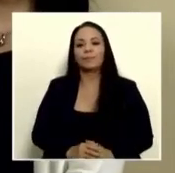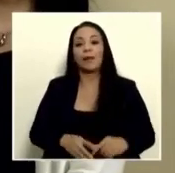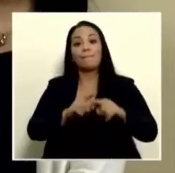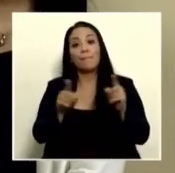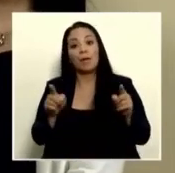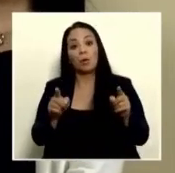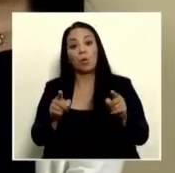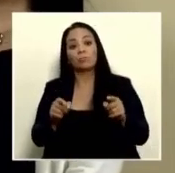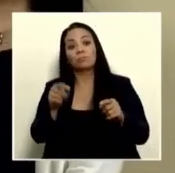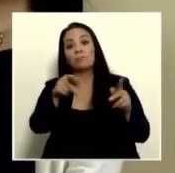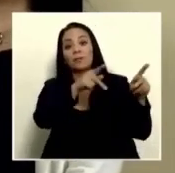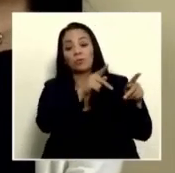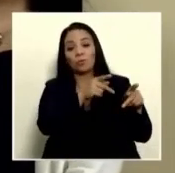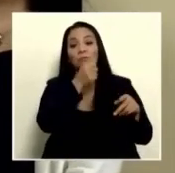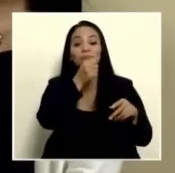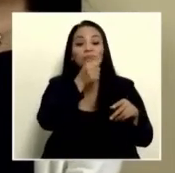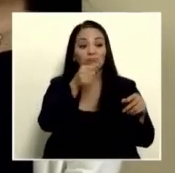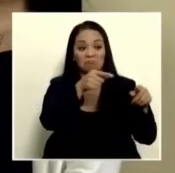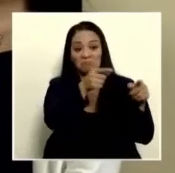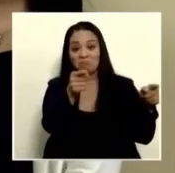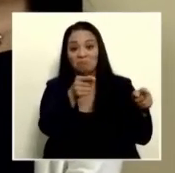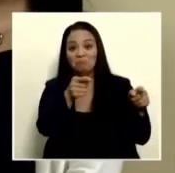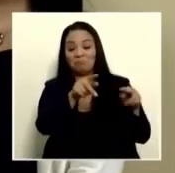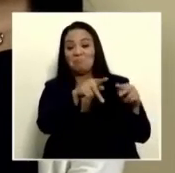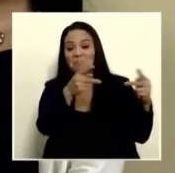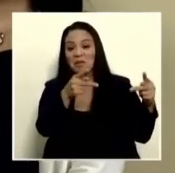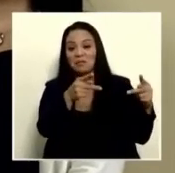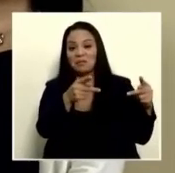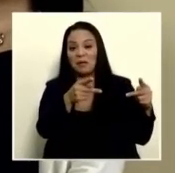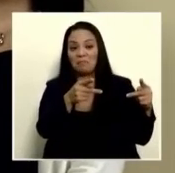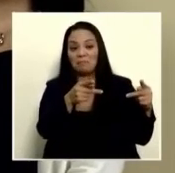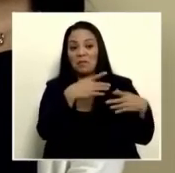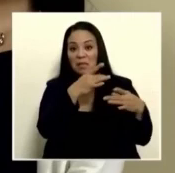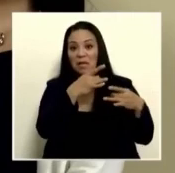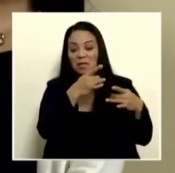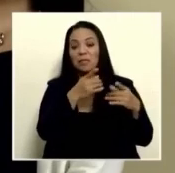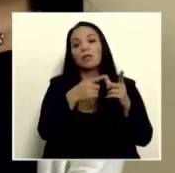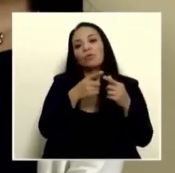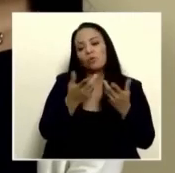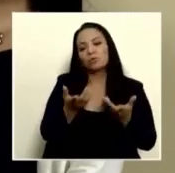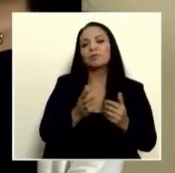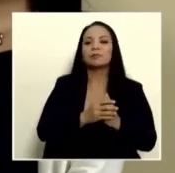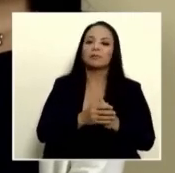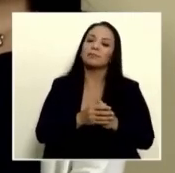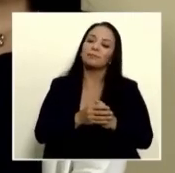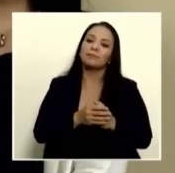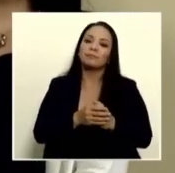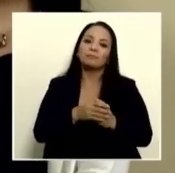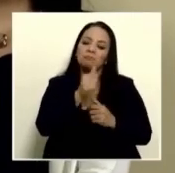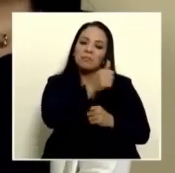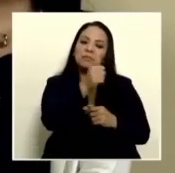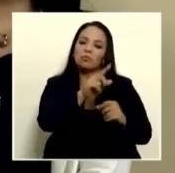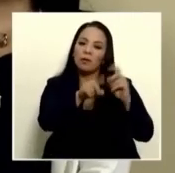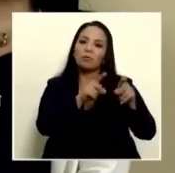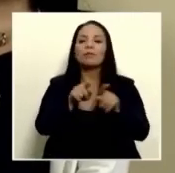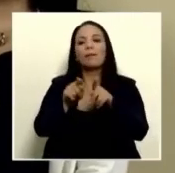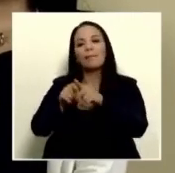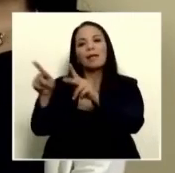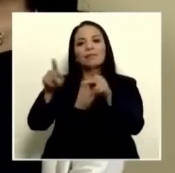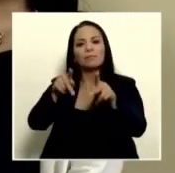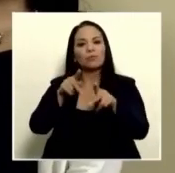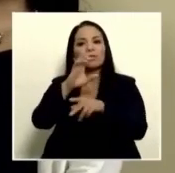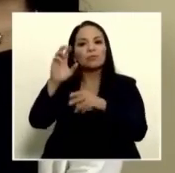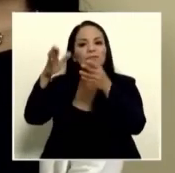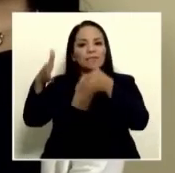si tiene interés y a los ciudadanos les valdría la pena hacerse esa pregunta más bien no